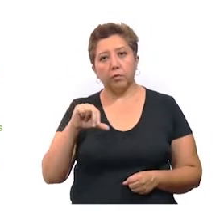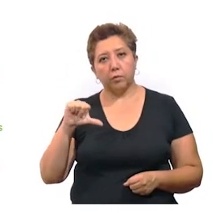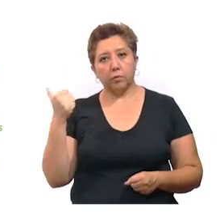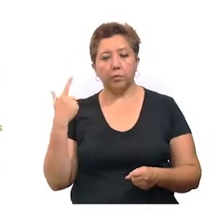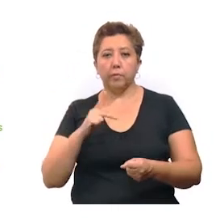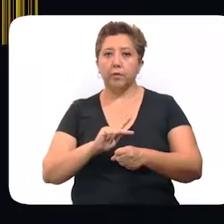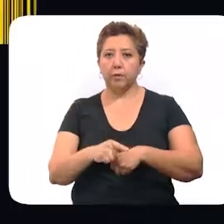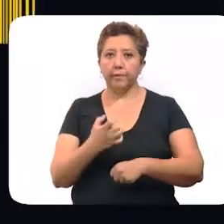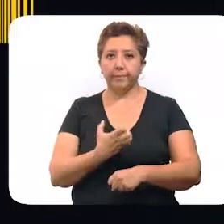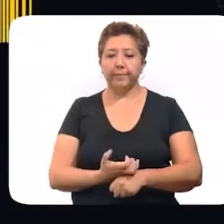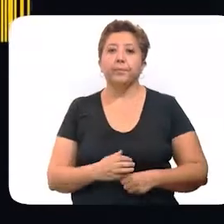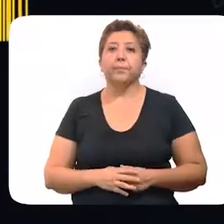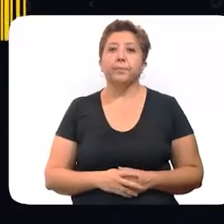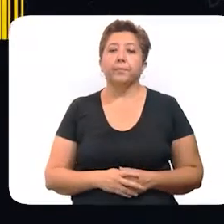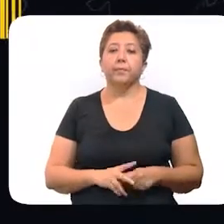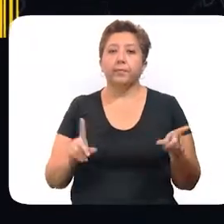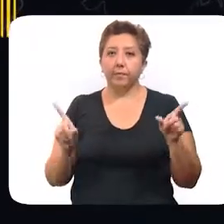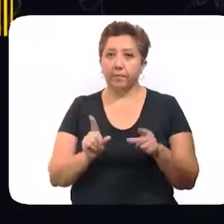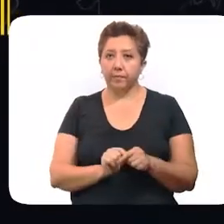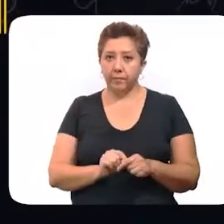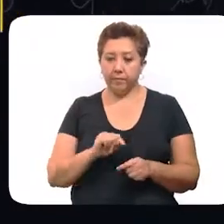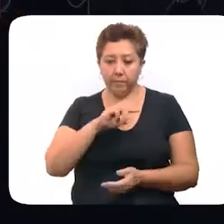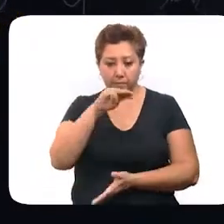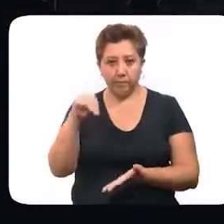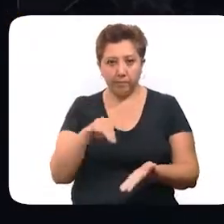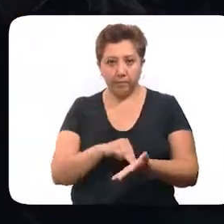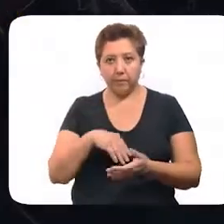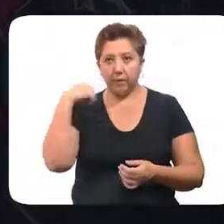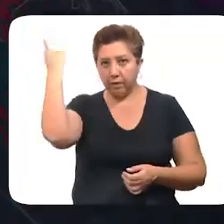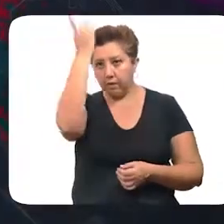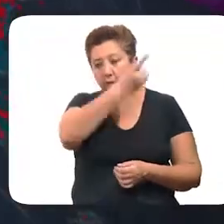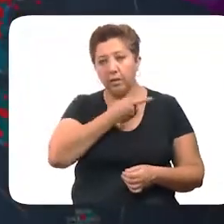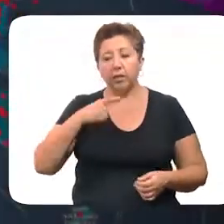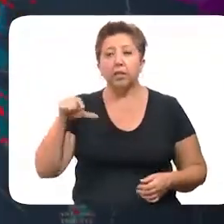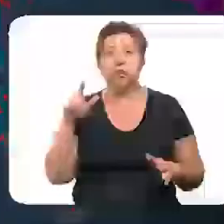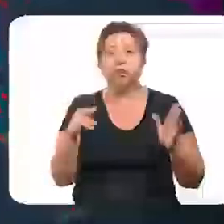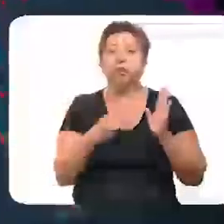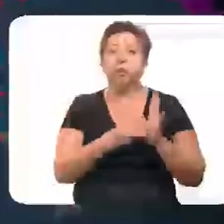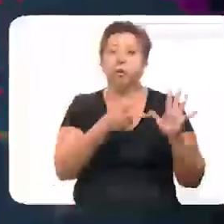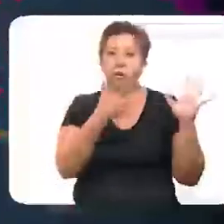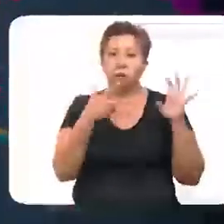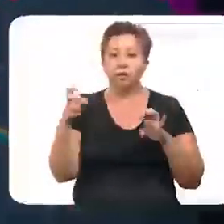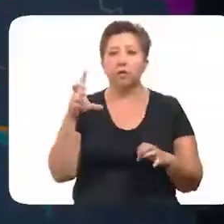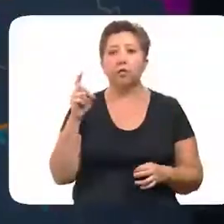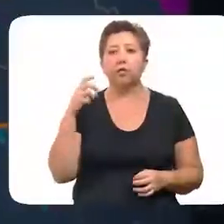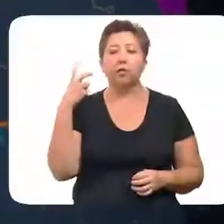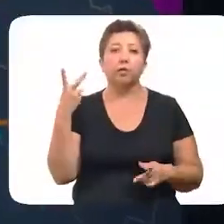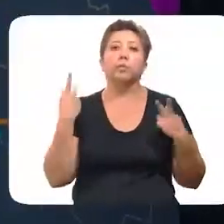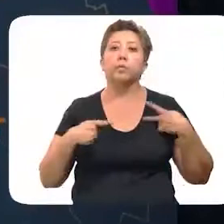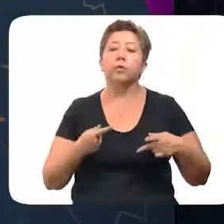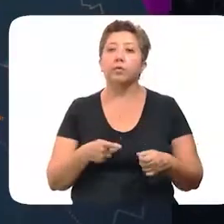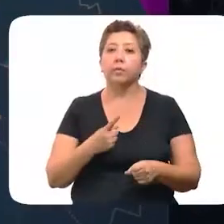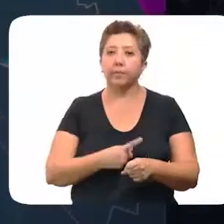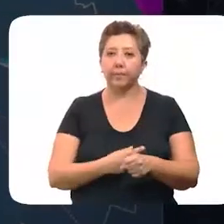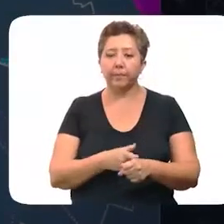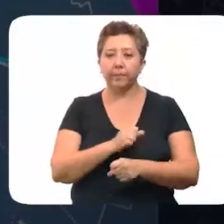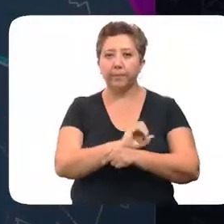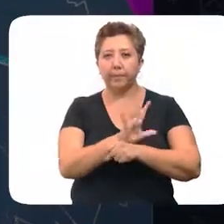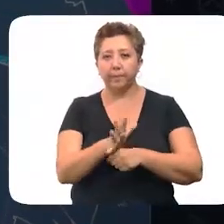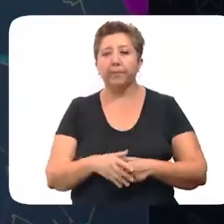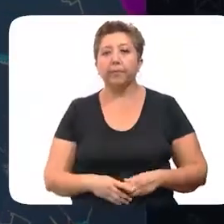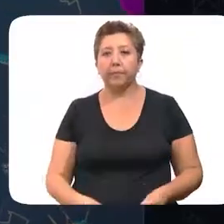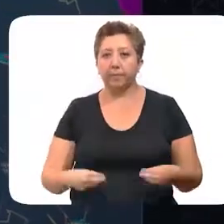país u otro estado. Específicamente en Mérida se han diagnosticado 17.832 personas contagiadas de coronavirus,